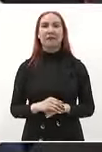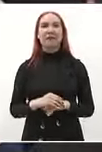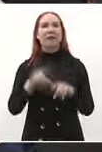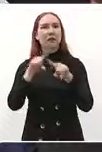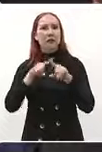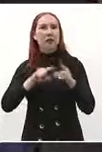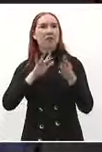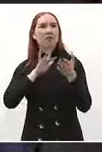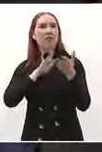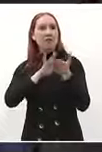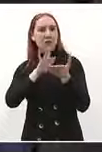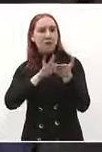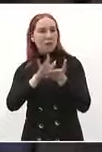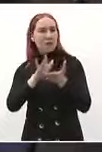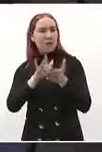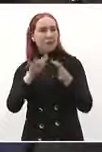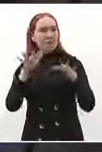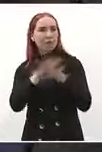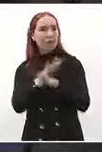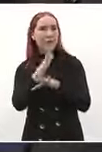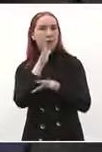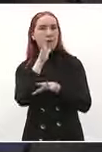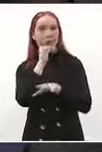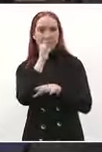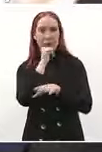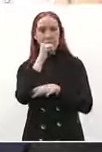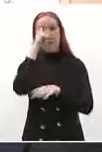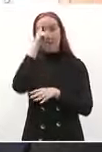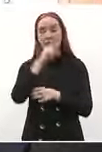política de apoyos al pueblo